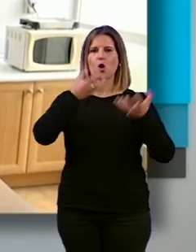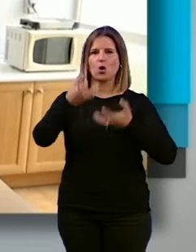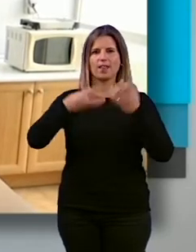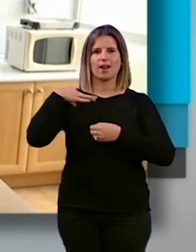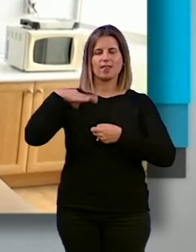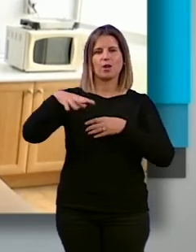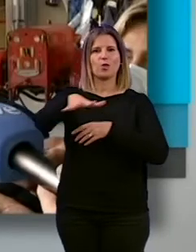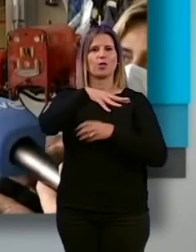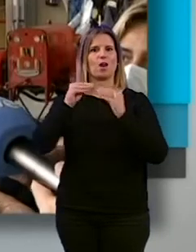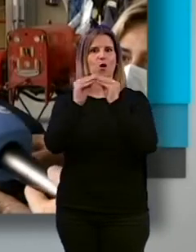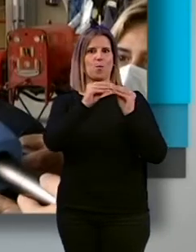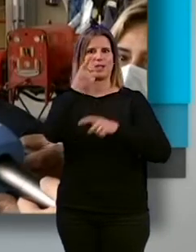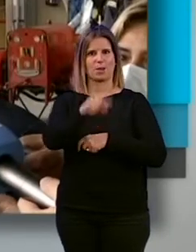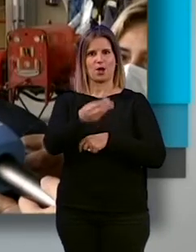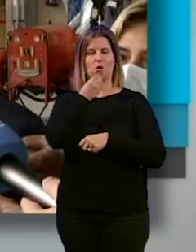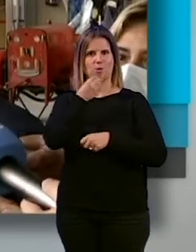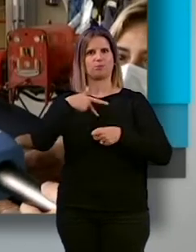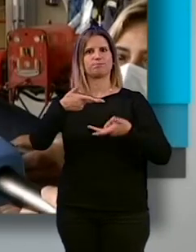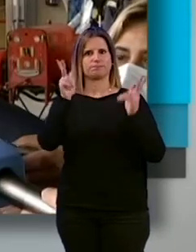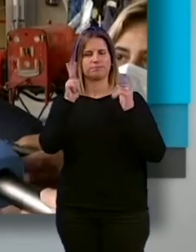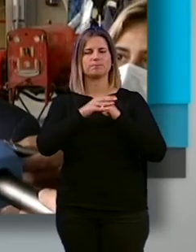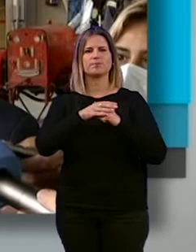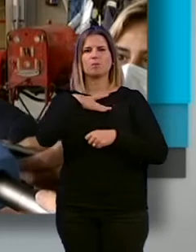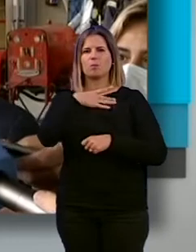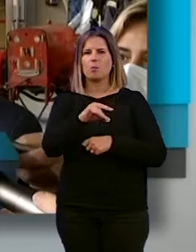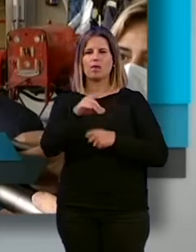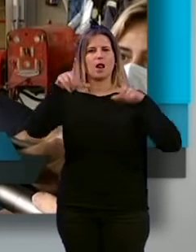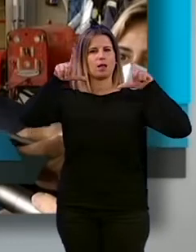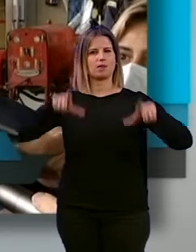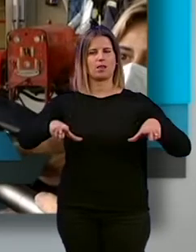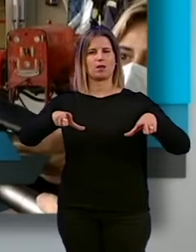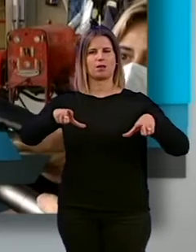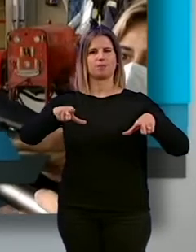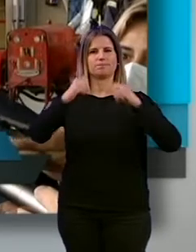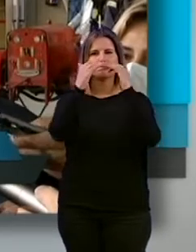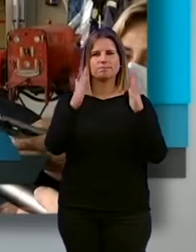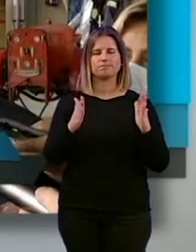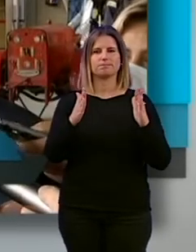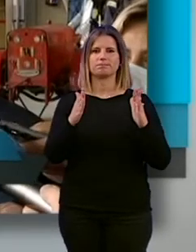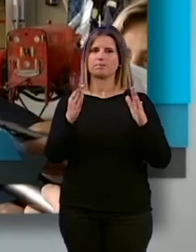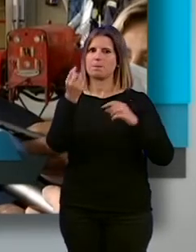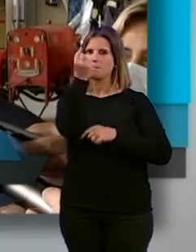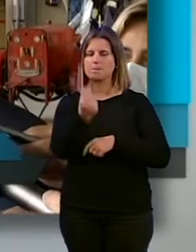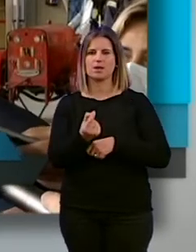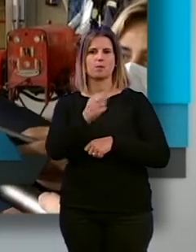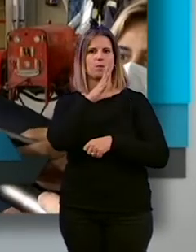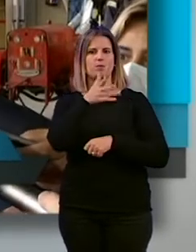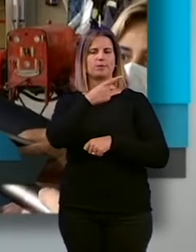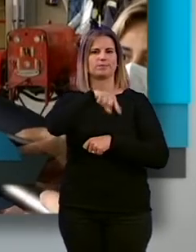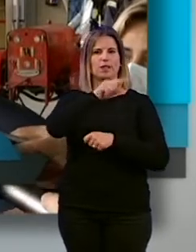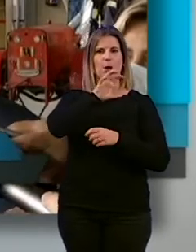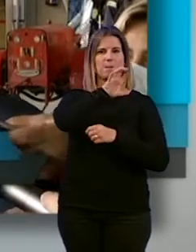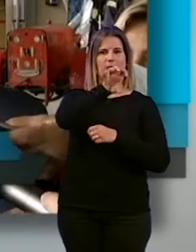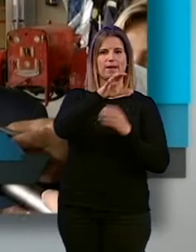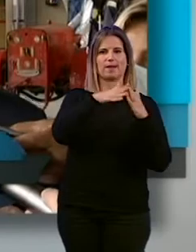comunes y comedor. Que le va a permitir no solo tener unas dignas instalaciones de respuesta que menos ya que son expulsados de